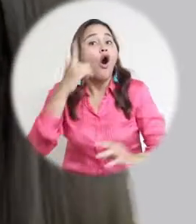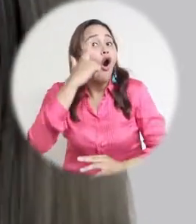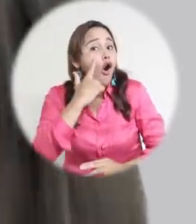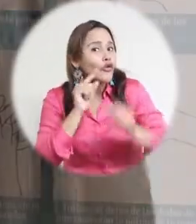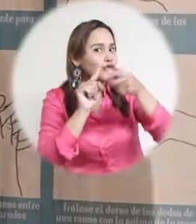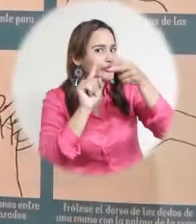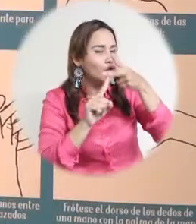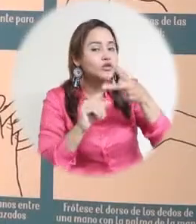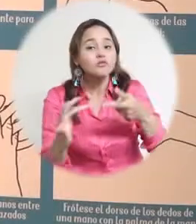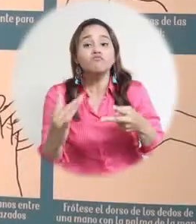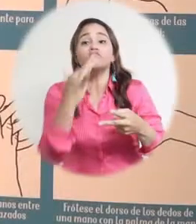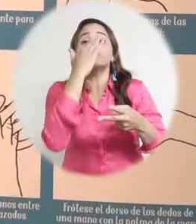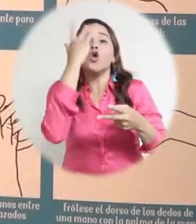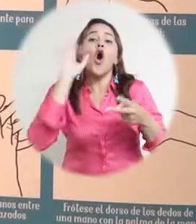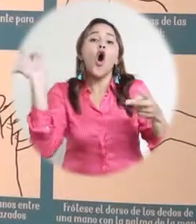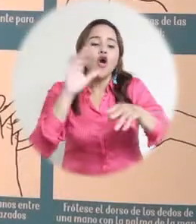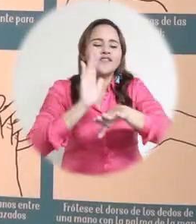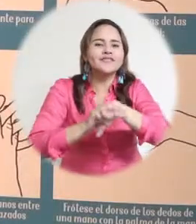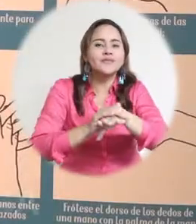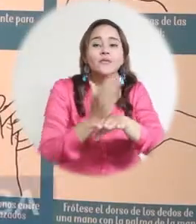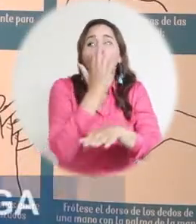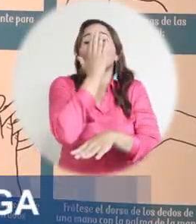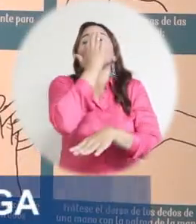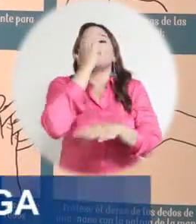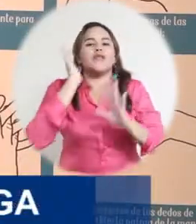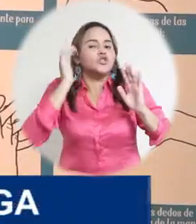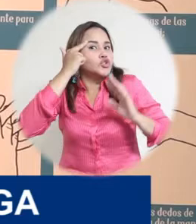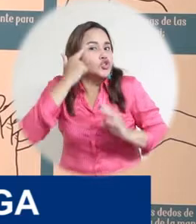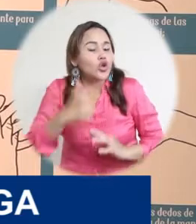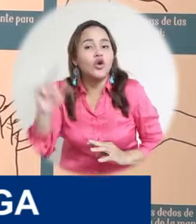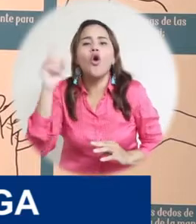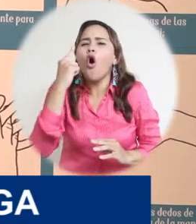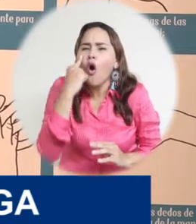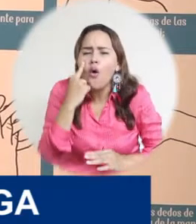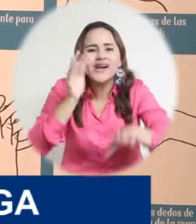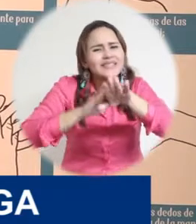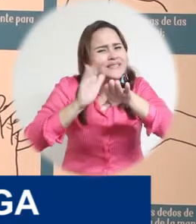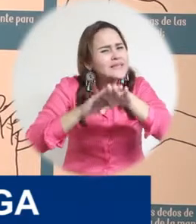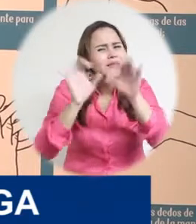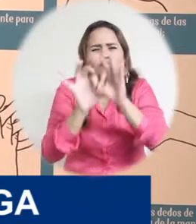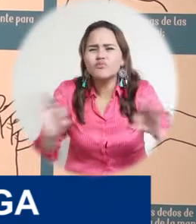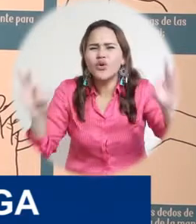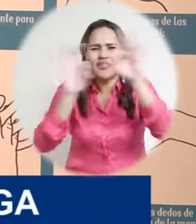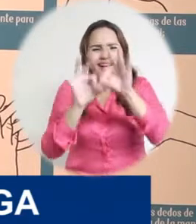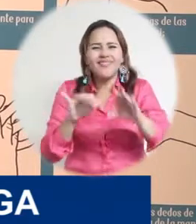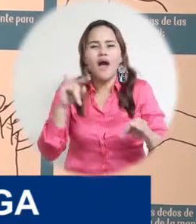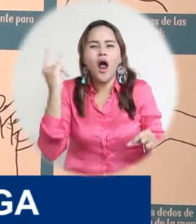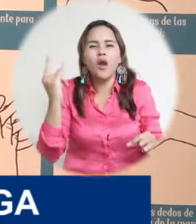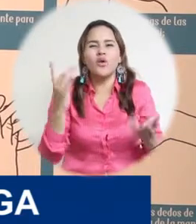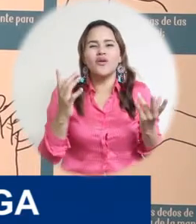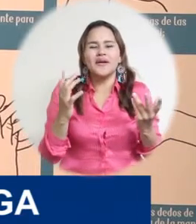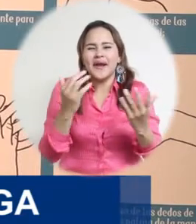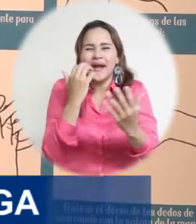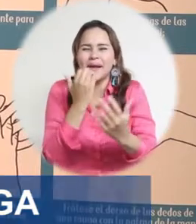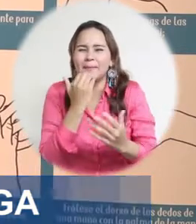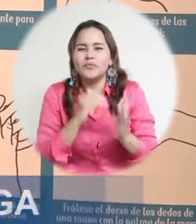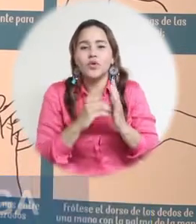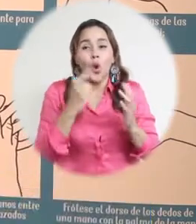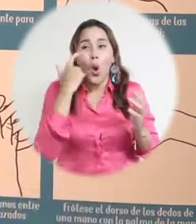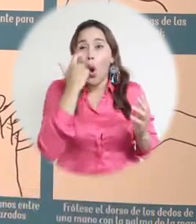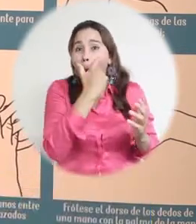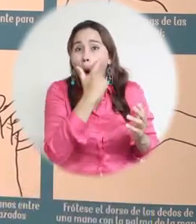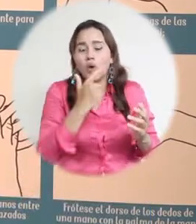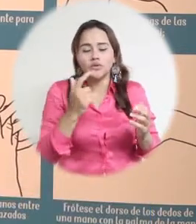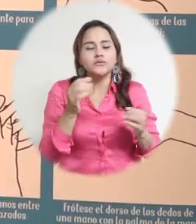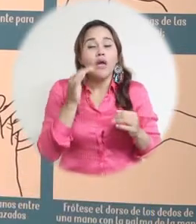aérea, pero también por las mocosas. Por eso es importante a la gente decirle que no se toque las partes húmedas de la cara, o no nos toquemos